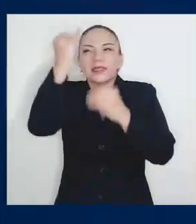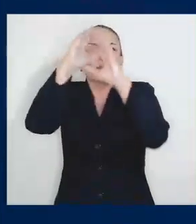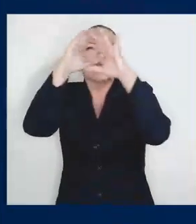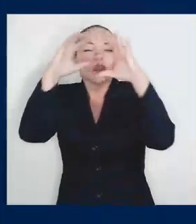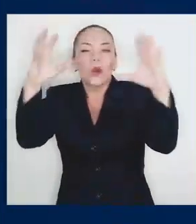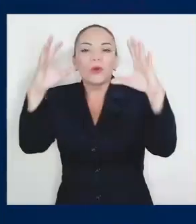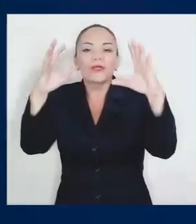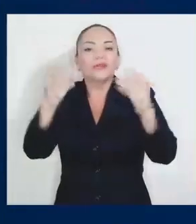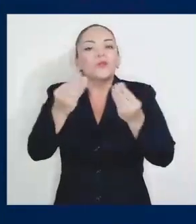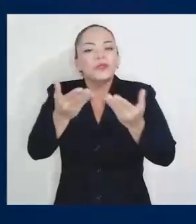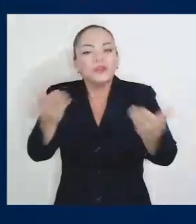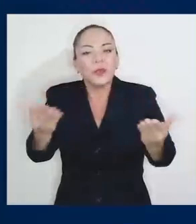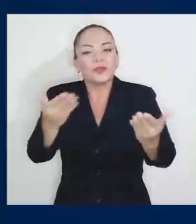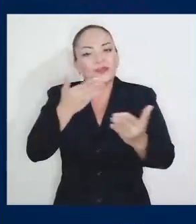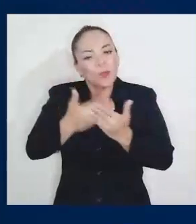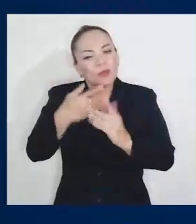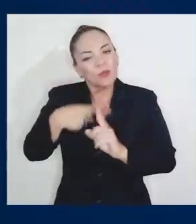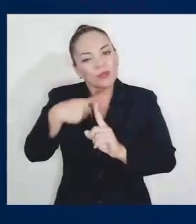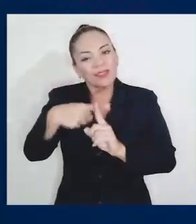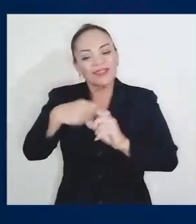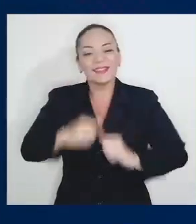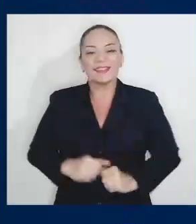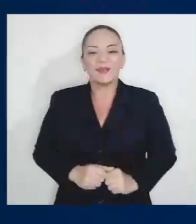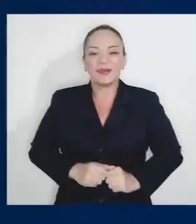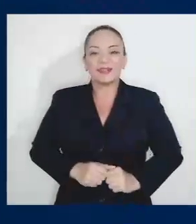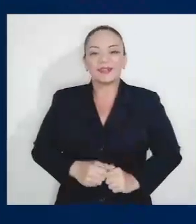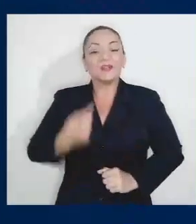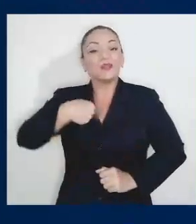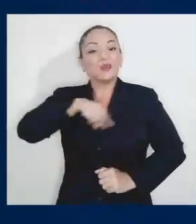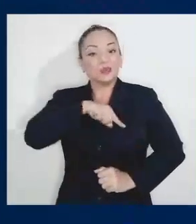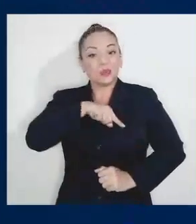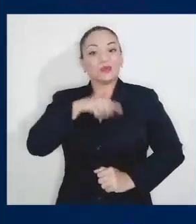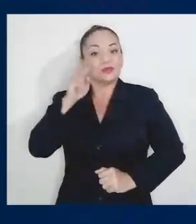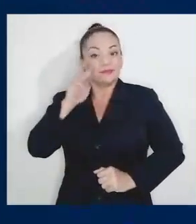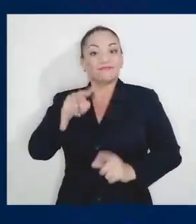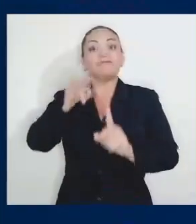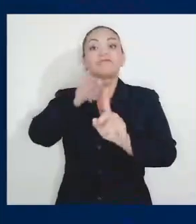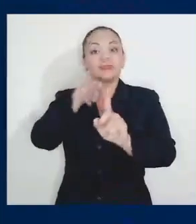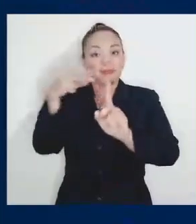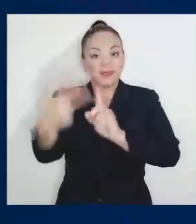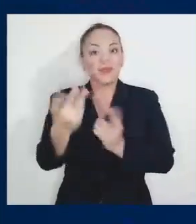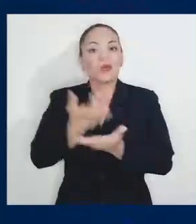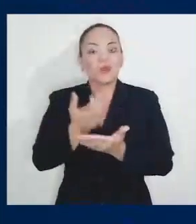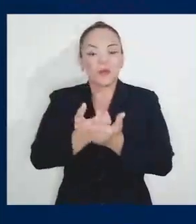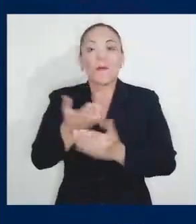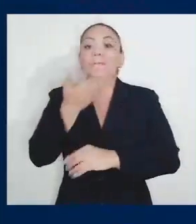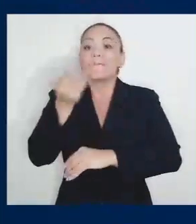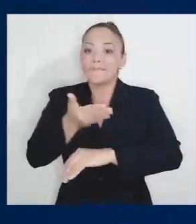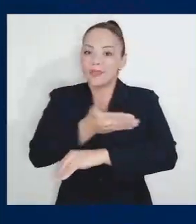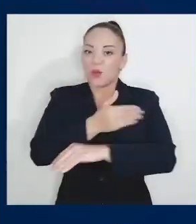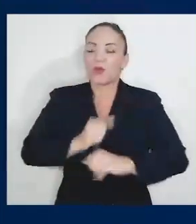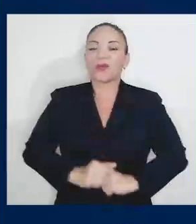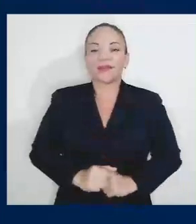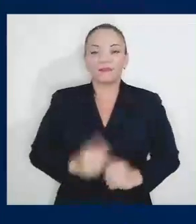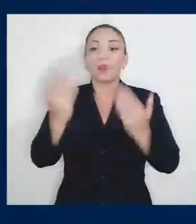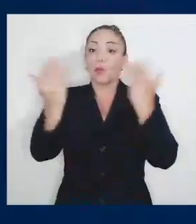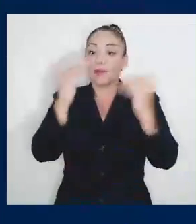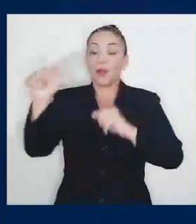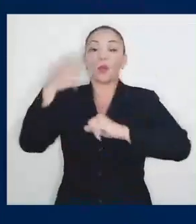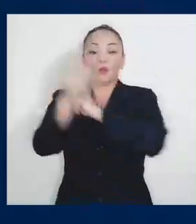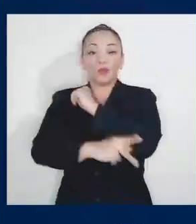con perspectivas económicas mucho mejores que la gran mayoría de los países del mundo,